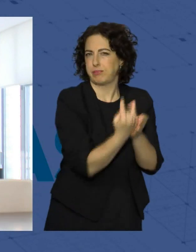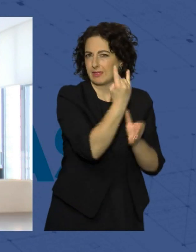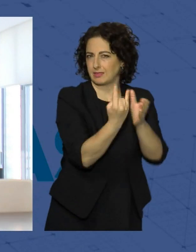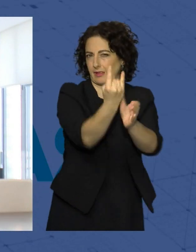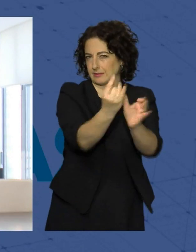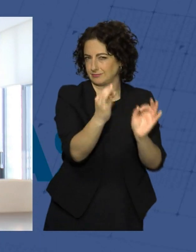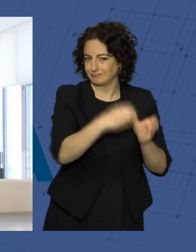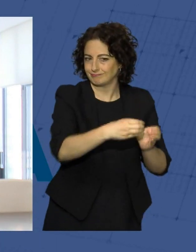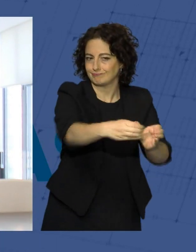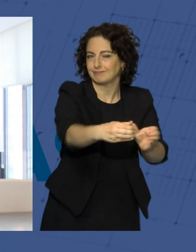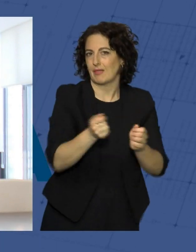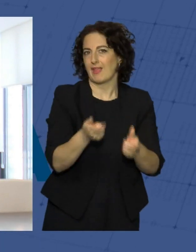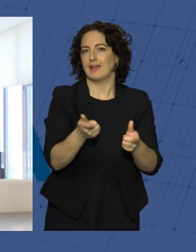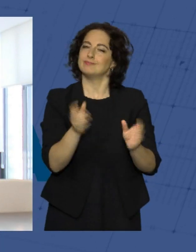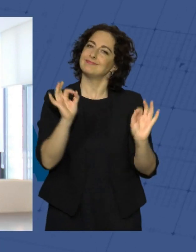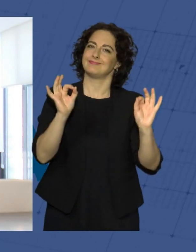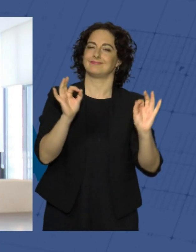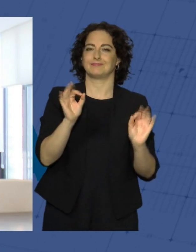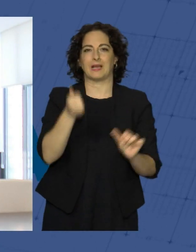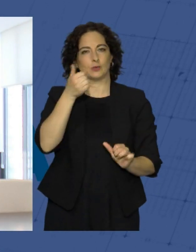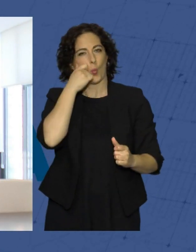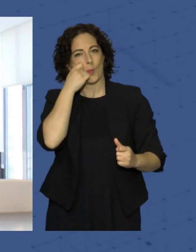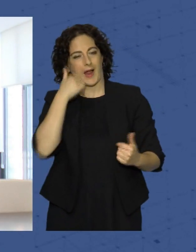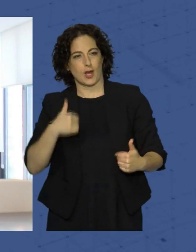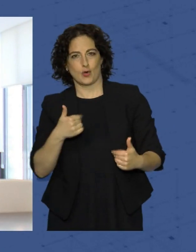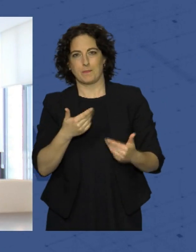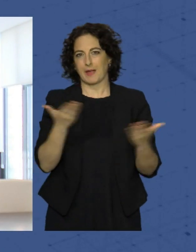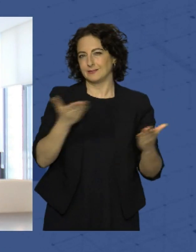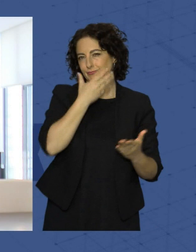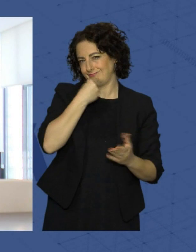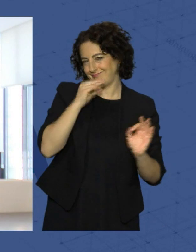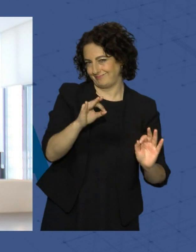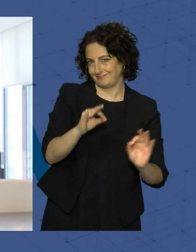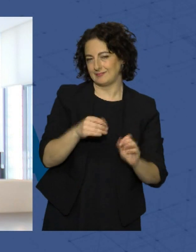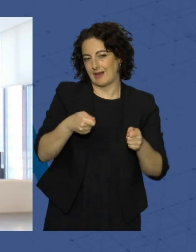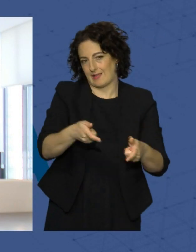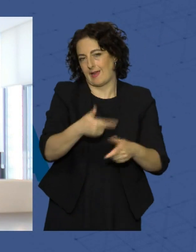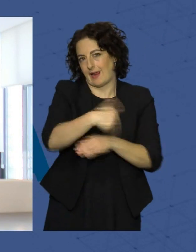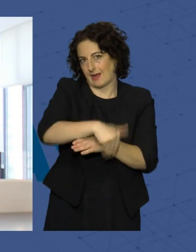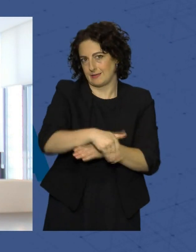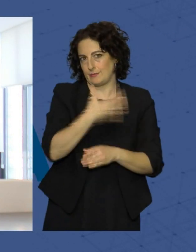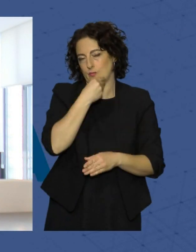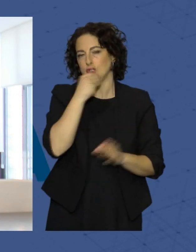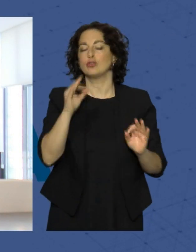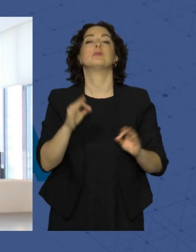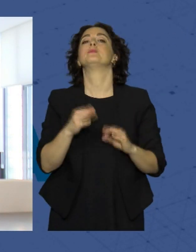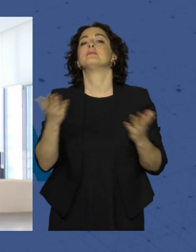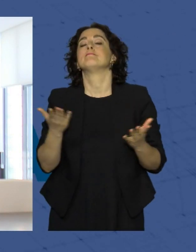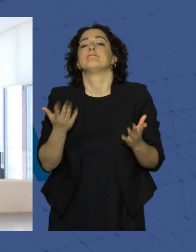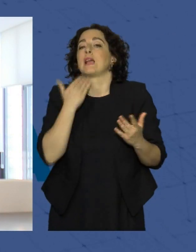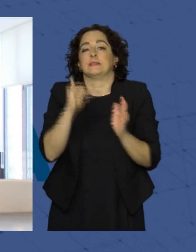que van a dar ese toque más humano a la calle, más estético. Y, bueno, pues prácticamente, como le decía,